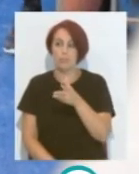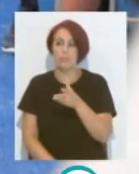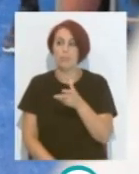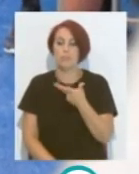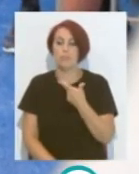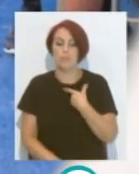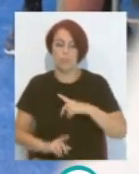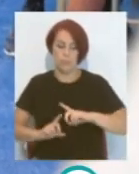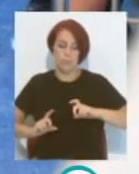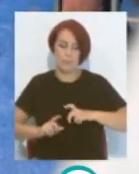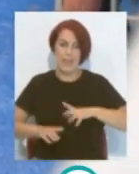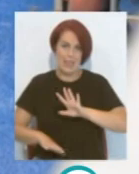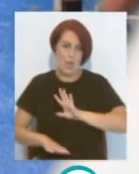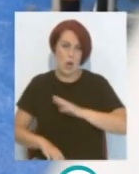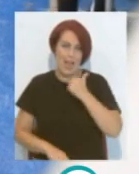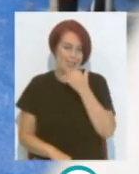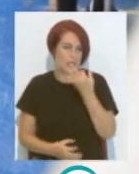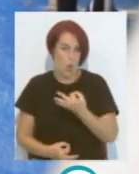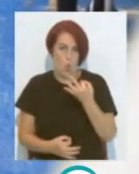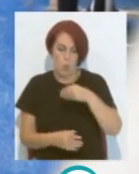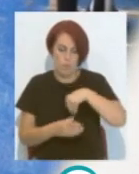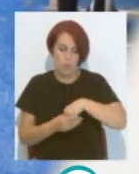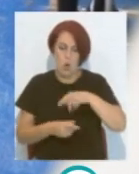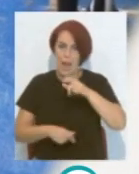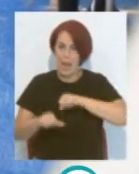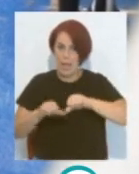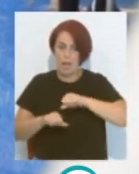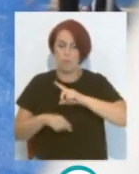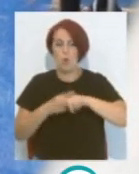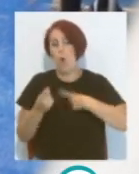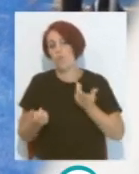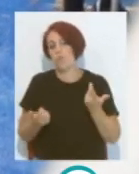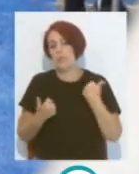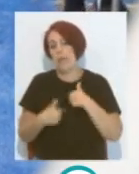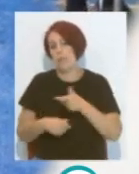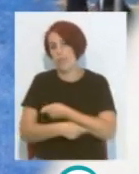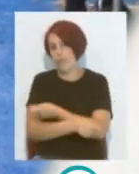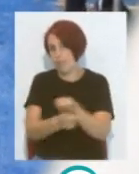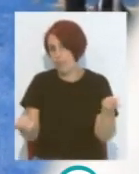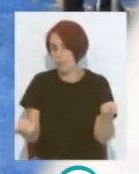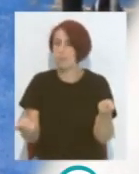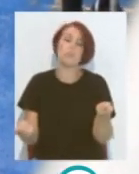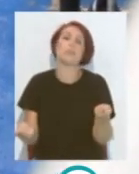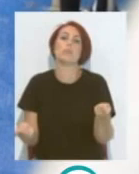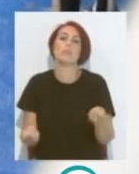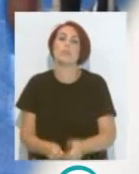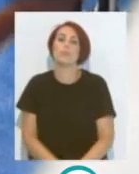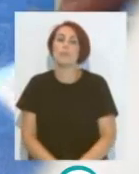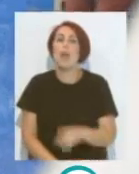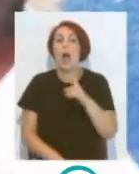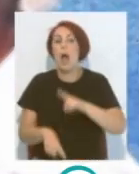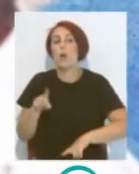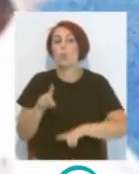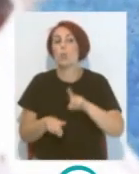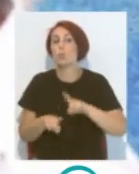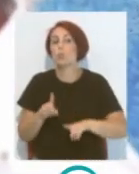Con el dorsal Número 5 En la liga Ya los dorsales Están repartidos Habrá algunos